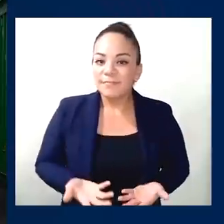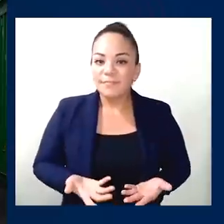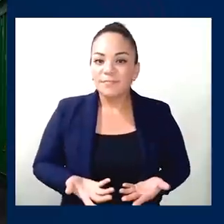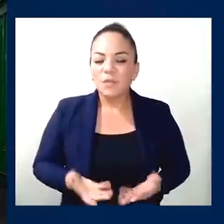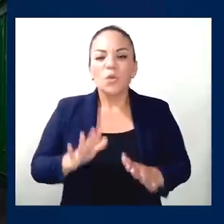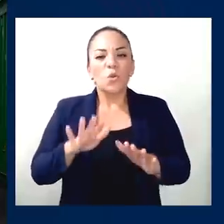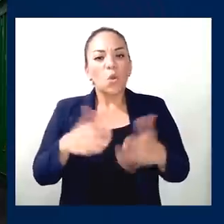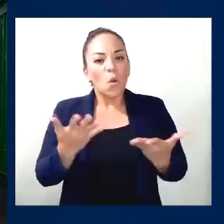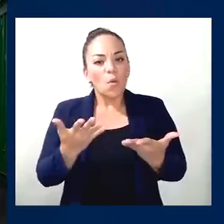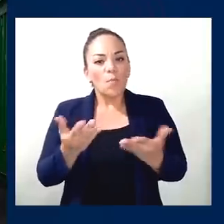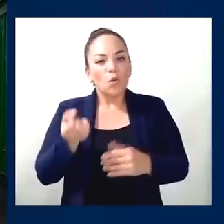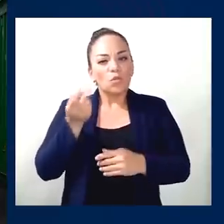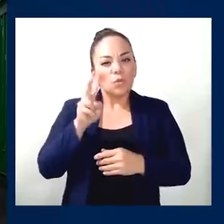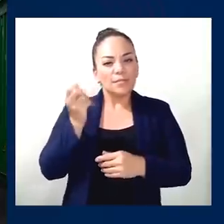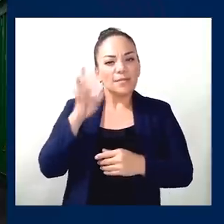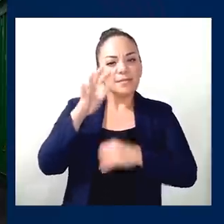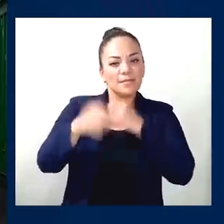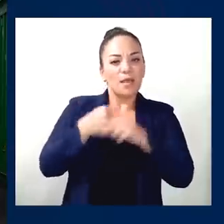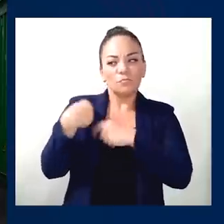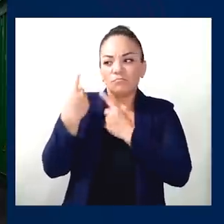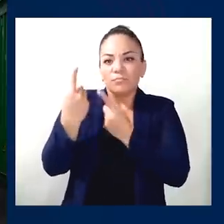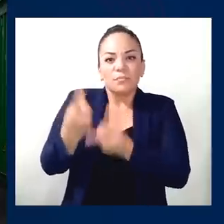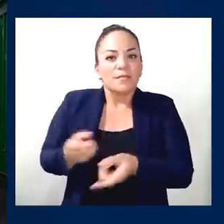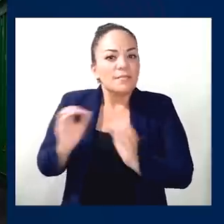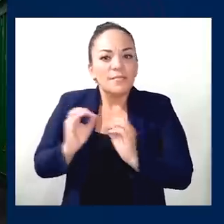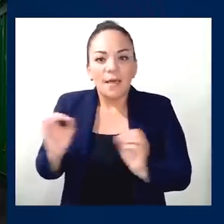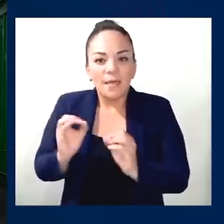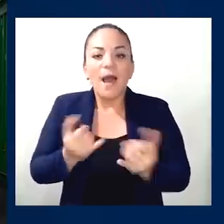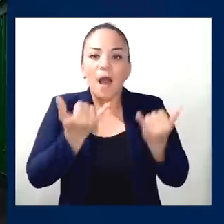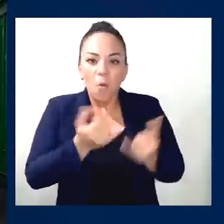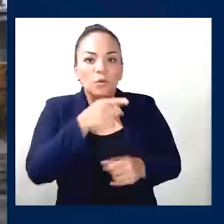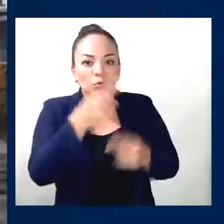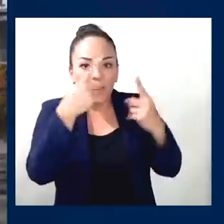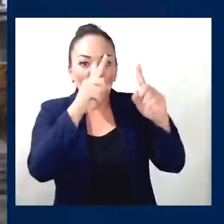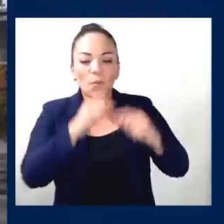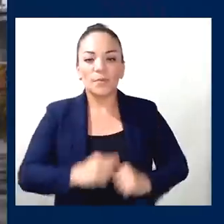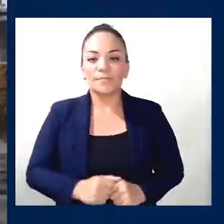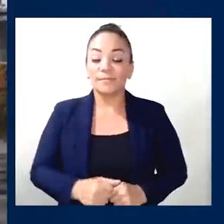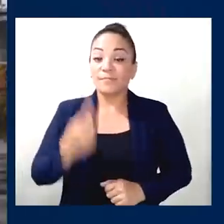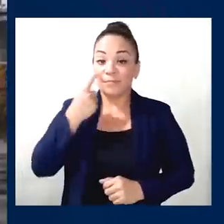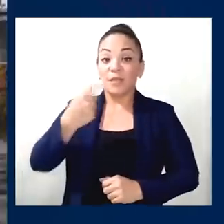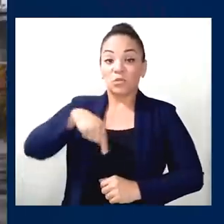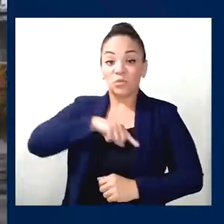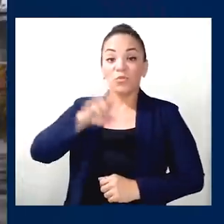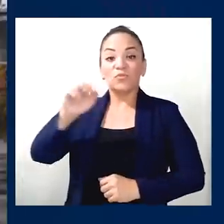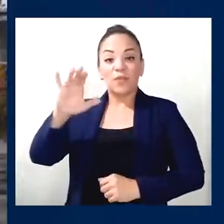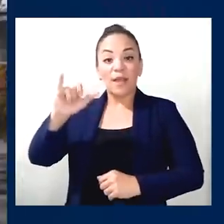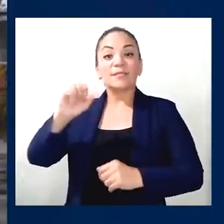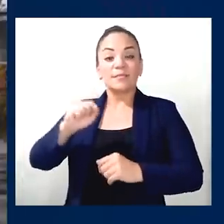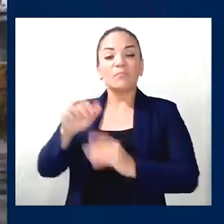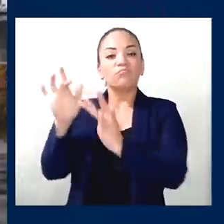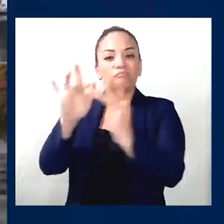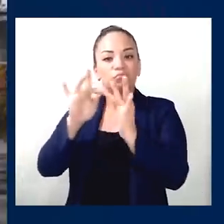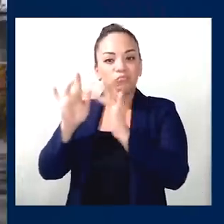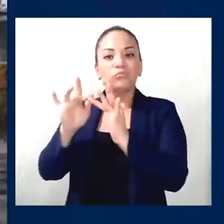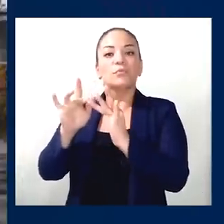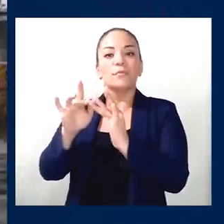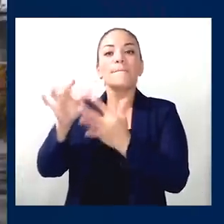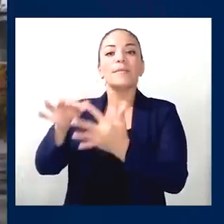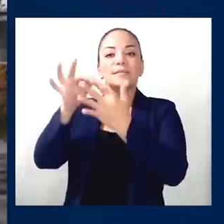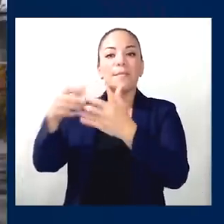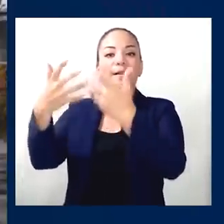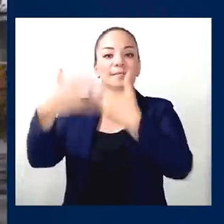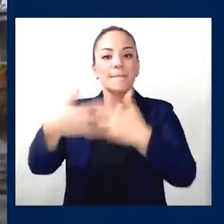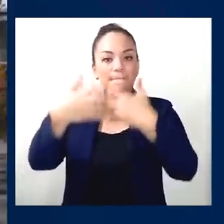pasaron 12, 15 años que no se podía y usted sí pudo? Señor presidente, hemos puesto a caminar a Raxa, hemos contactado a los